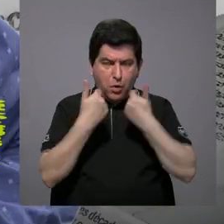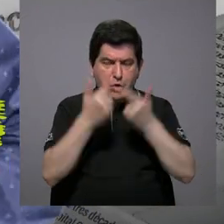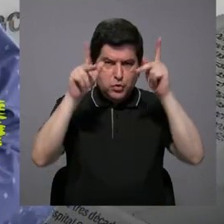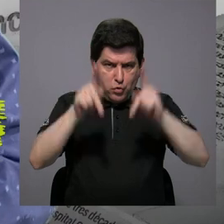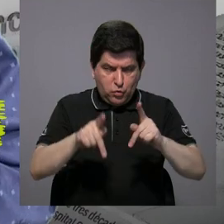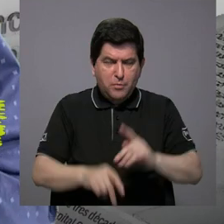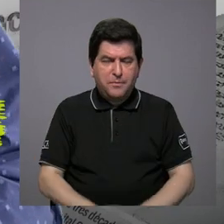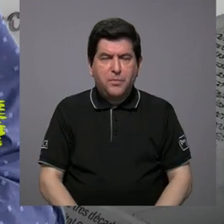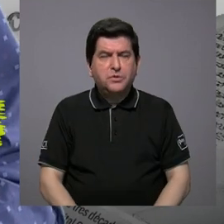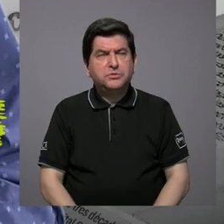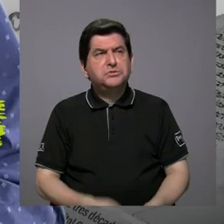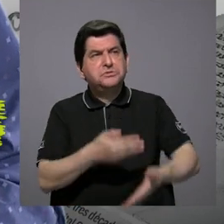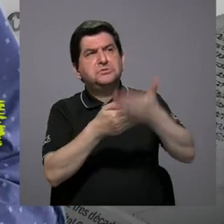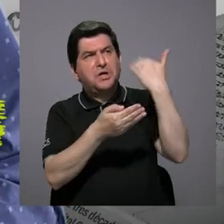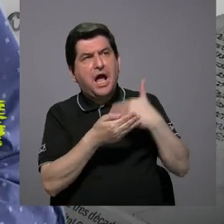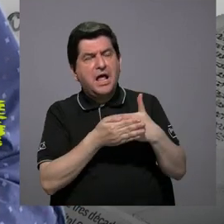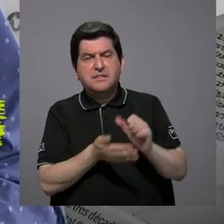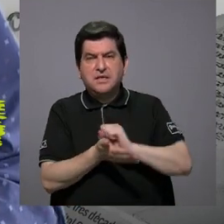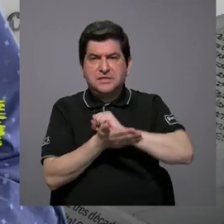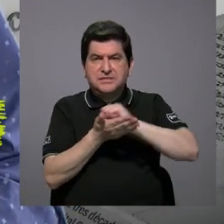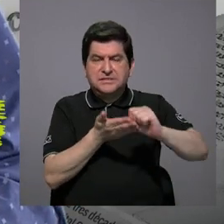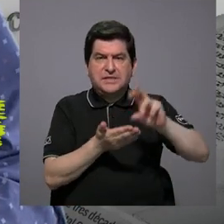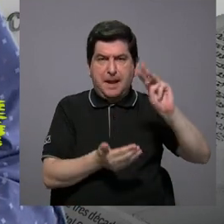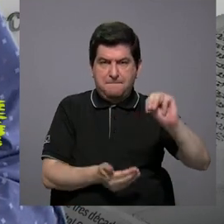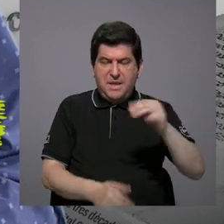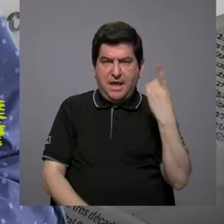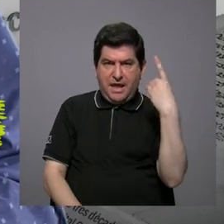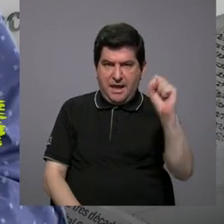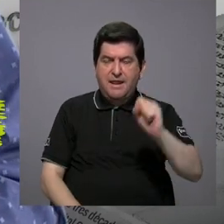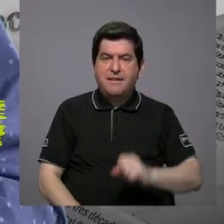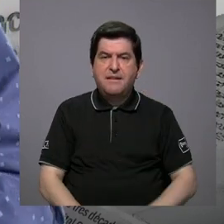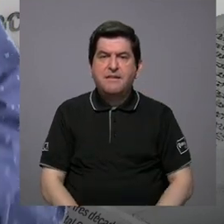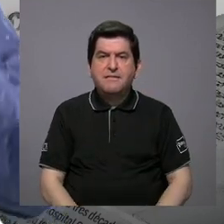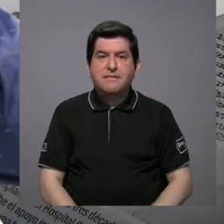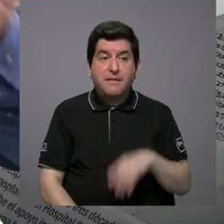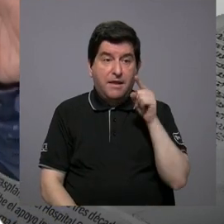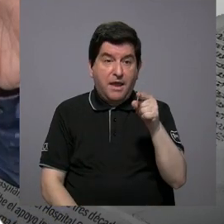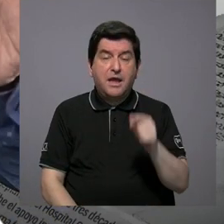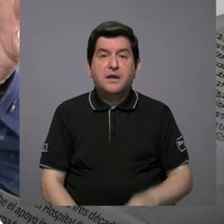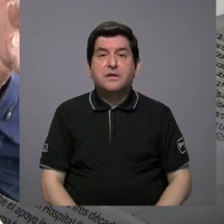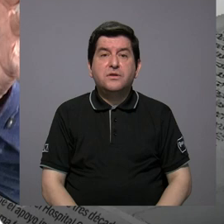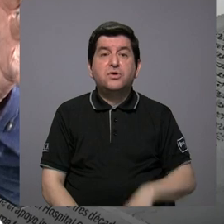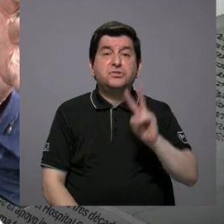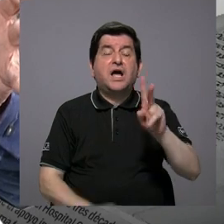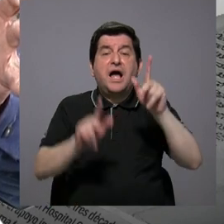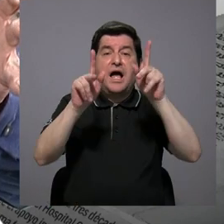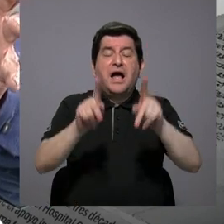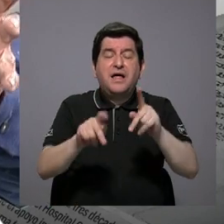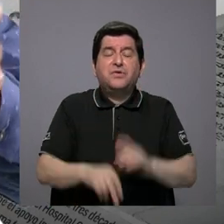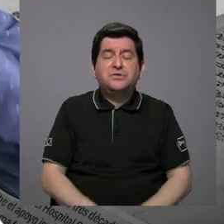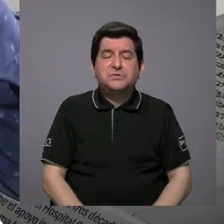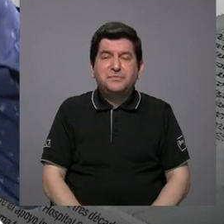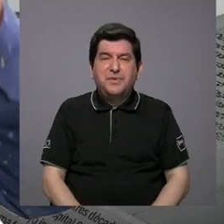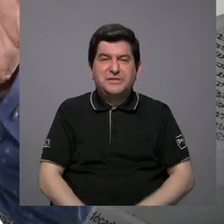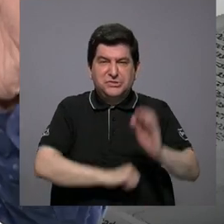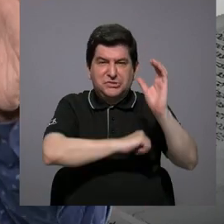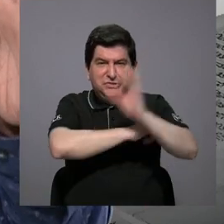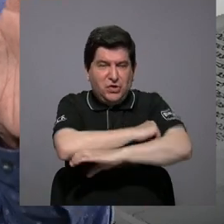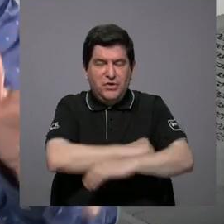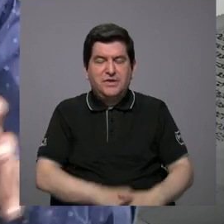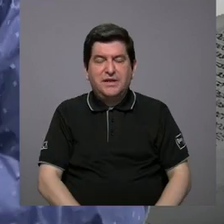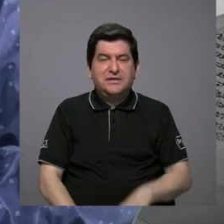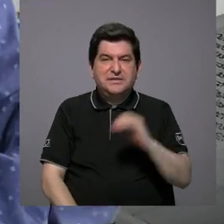personas allá en San Miguel de Desamparados, tomaron a dos chivos expiatorios y los